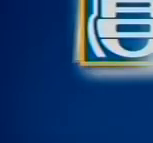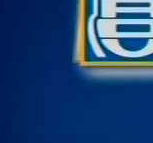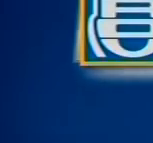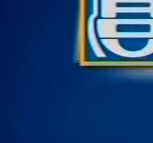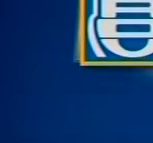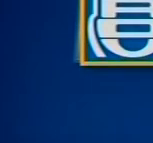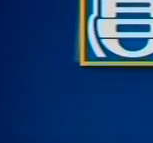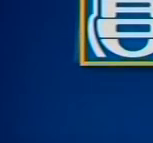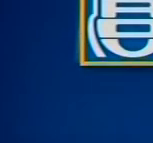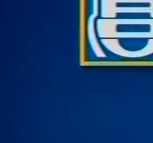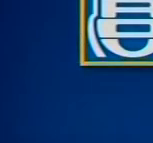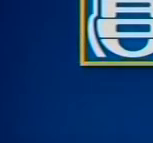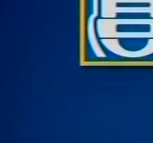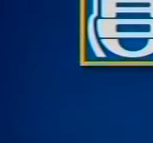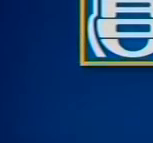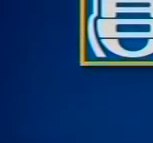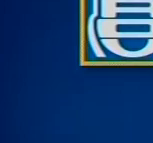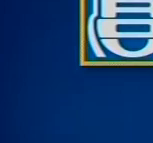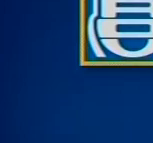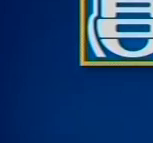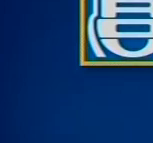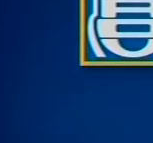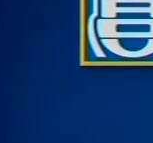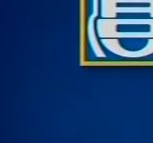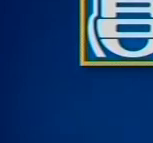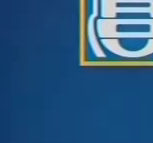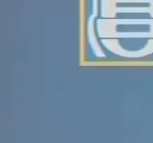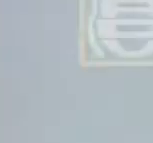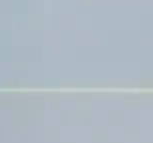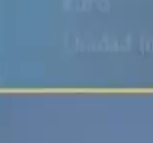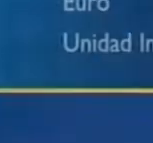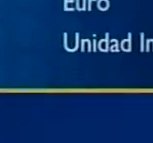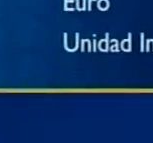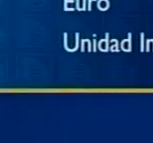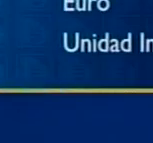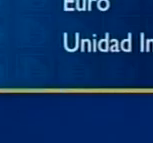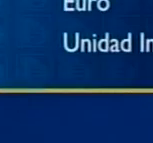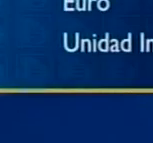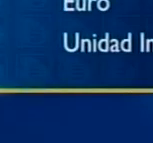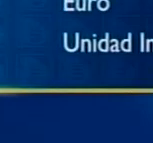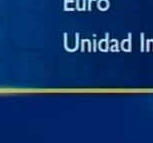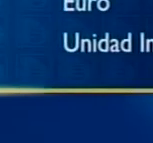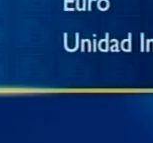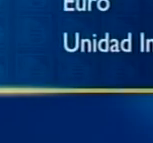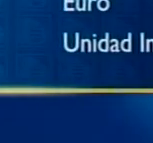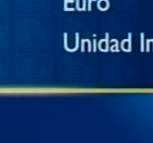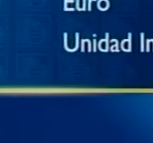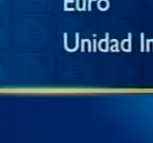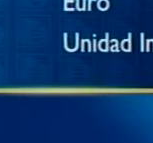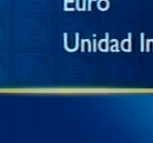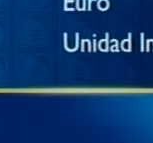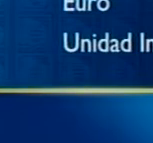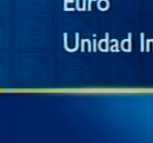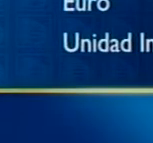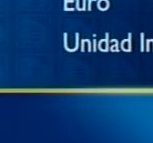Es una presentación Del Banco República El Banco Del Año El dólar Se mantuvo En la compra A 21